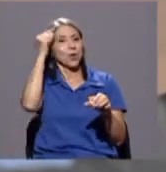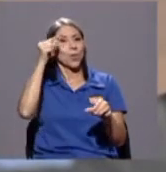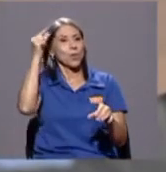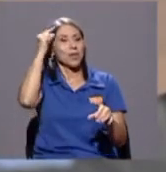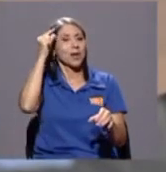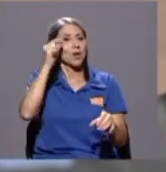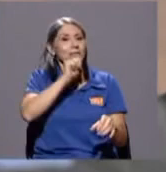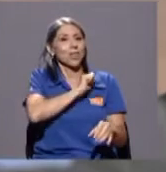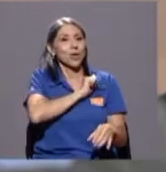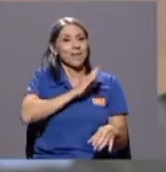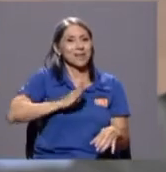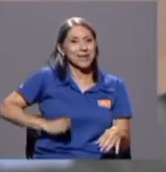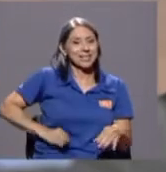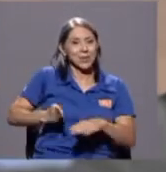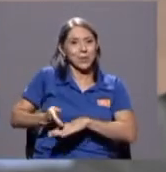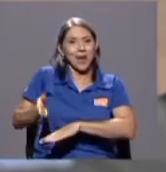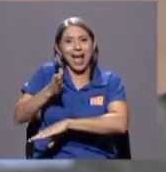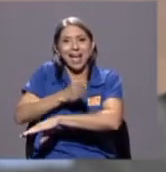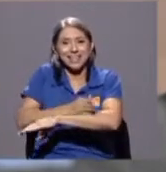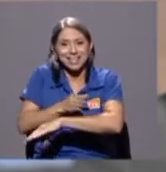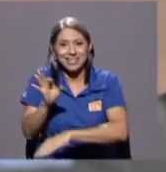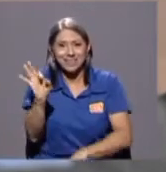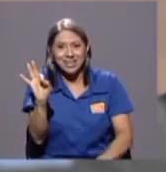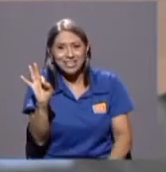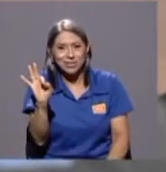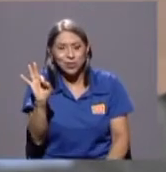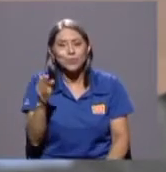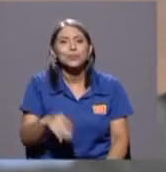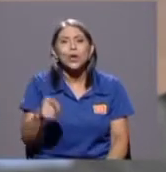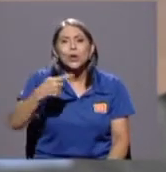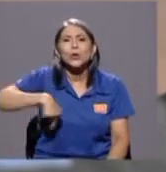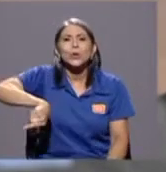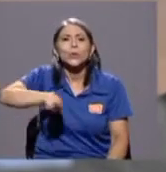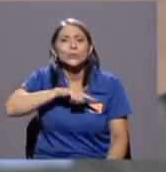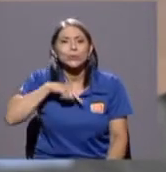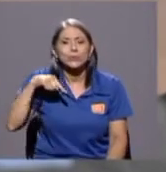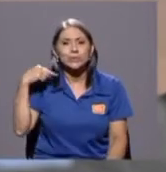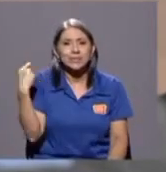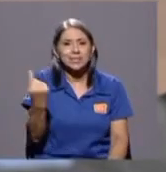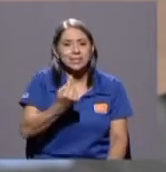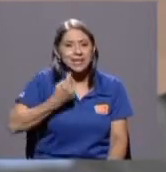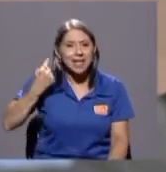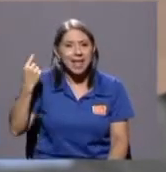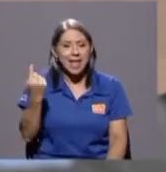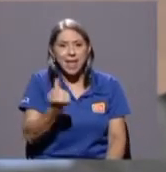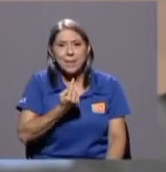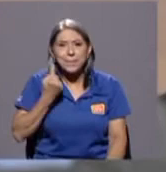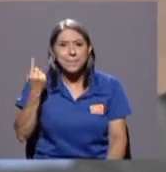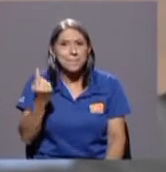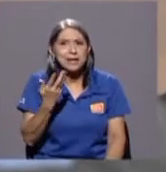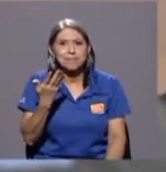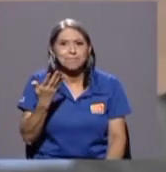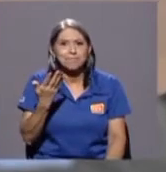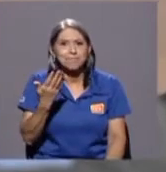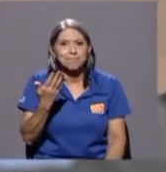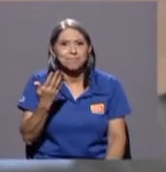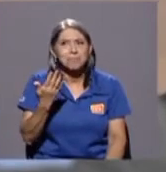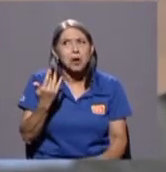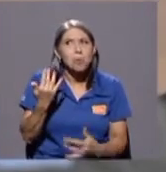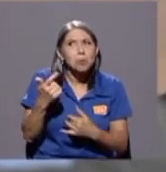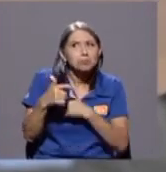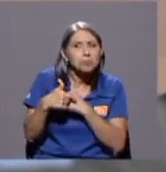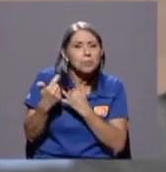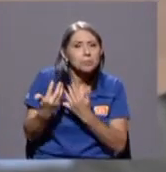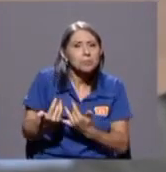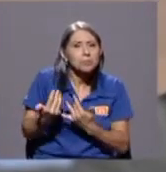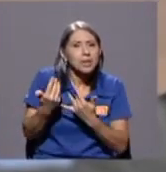en ambas ocasiones nosotros siempre siempre nos nos hasta nos damos un compás de espera cuando un